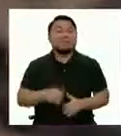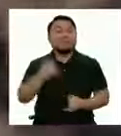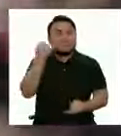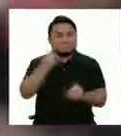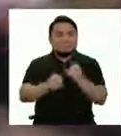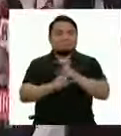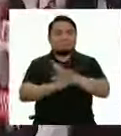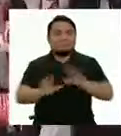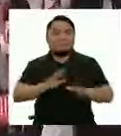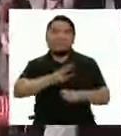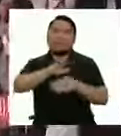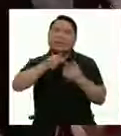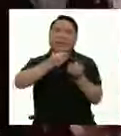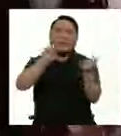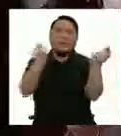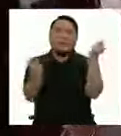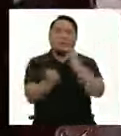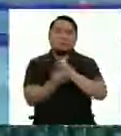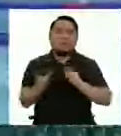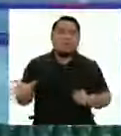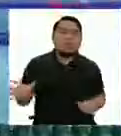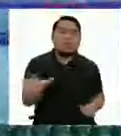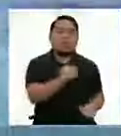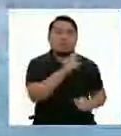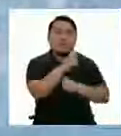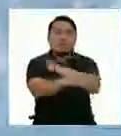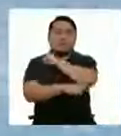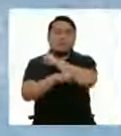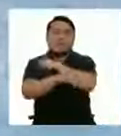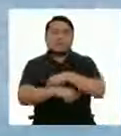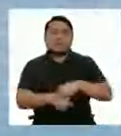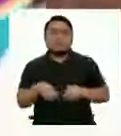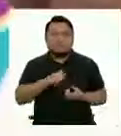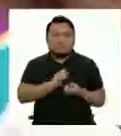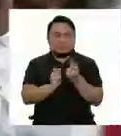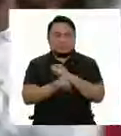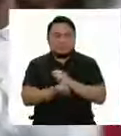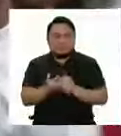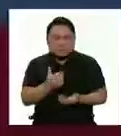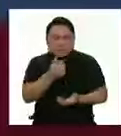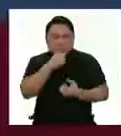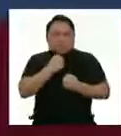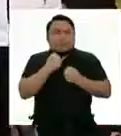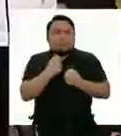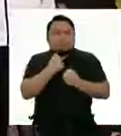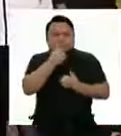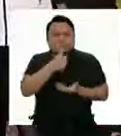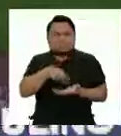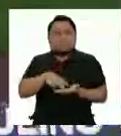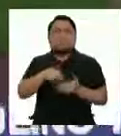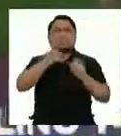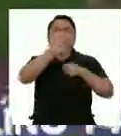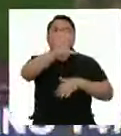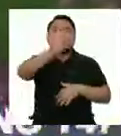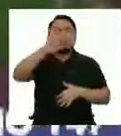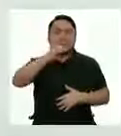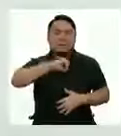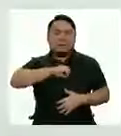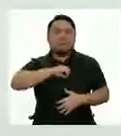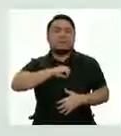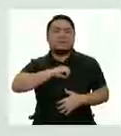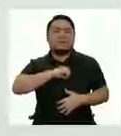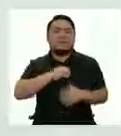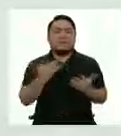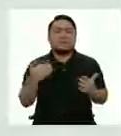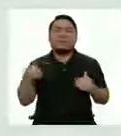transformando a todo un país Transformó el coraje en 54 medallas Y a la igualdad